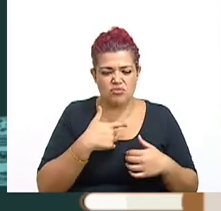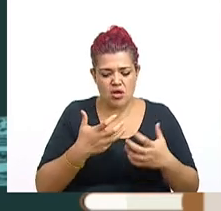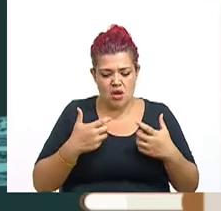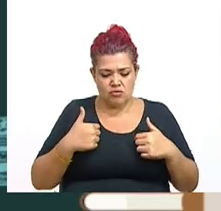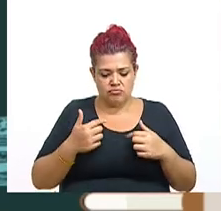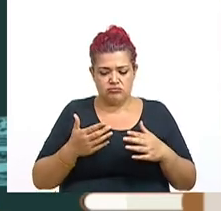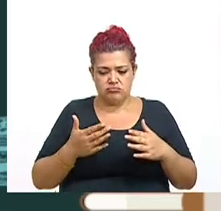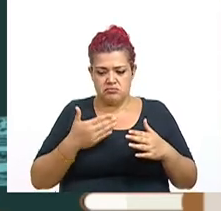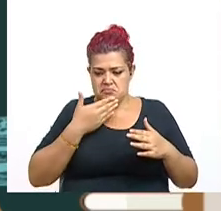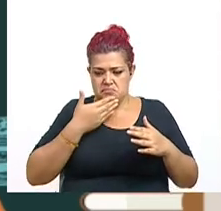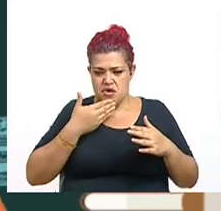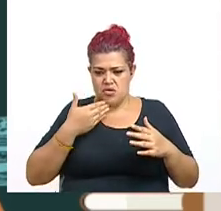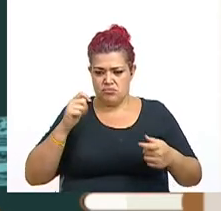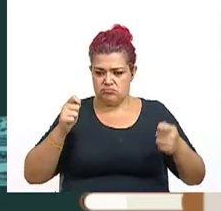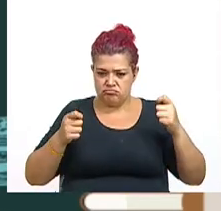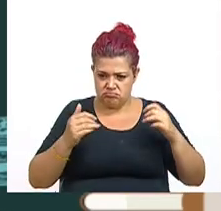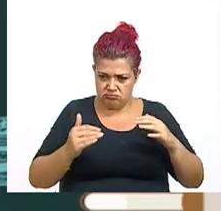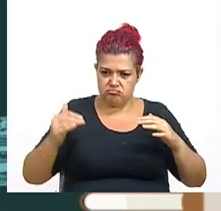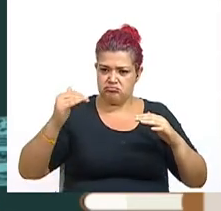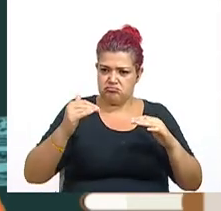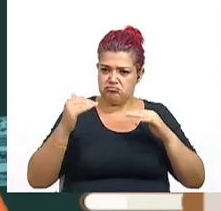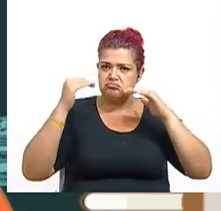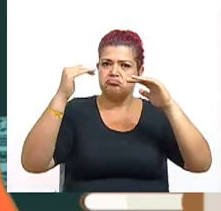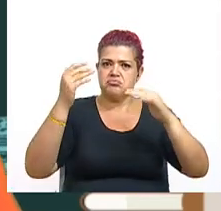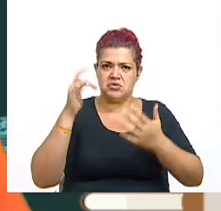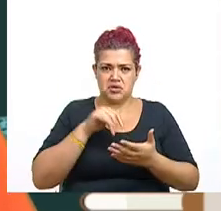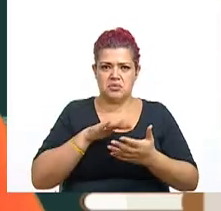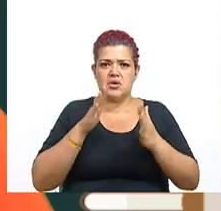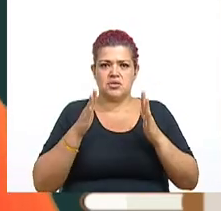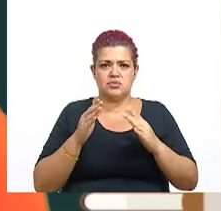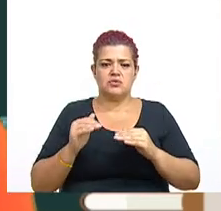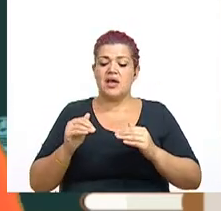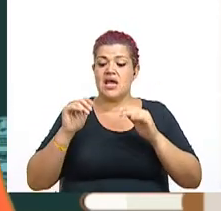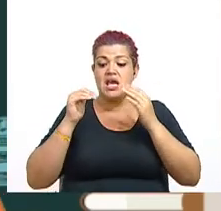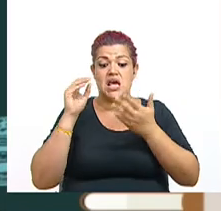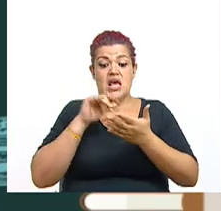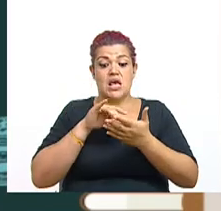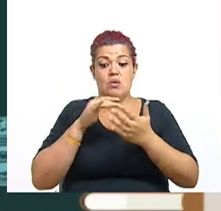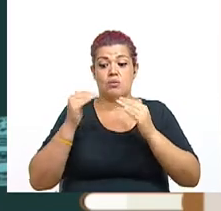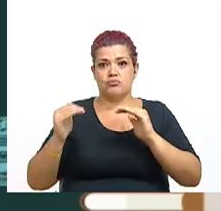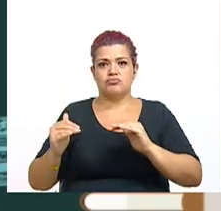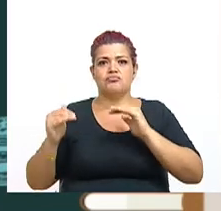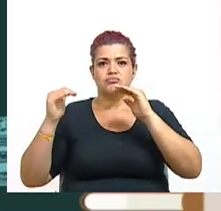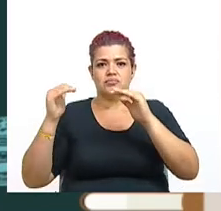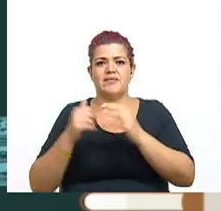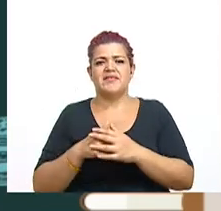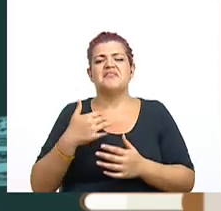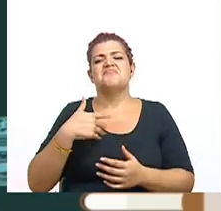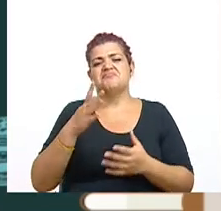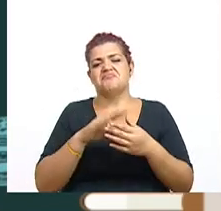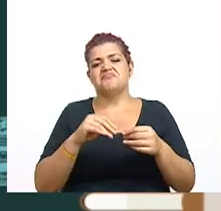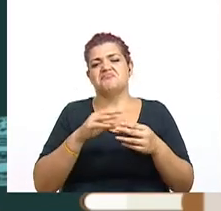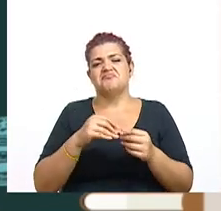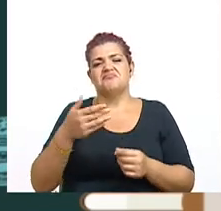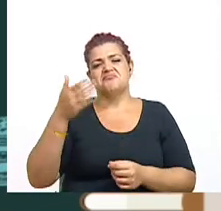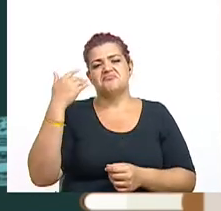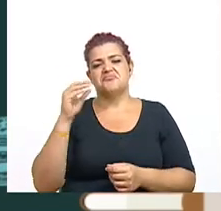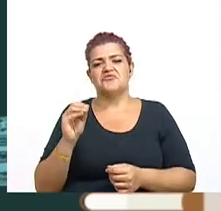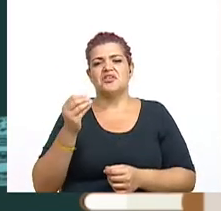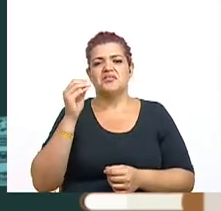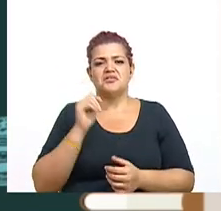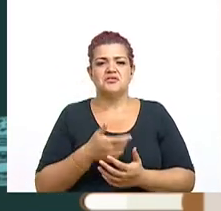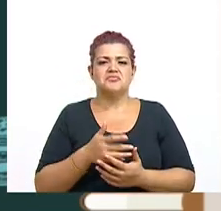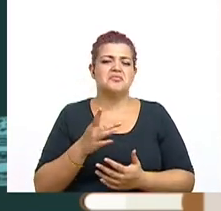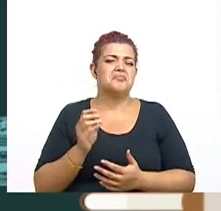personal y profesional. Les tengo la historia de un muchacho, en aquel momento, en los años 20, una